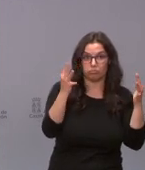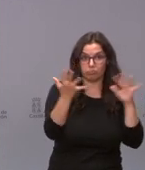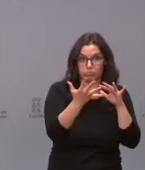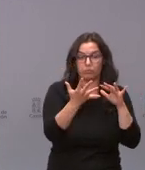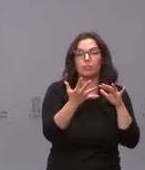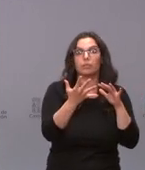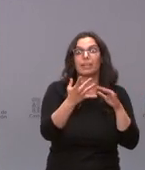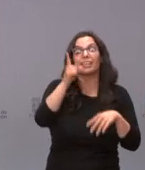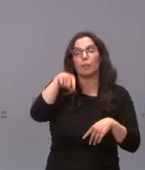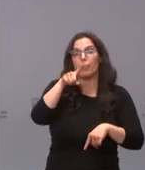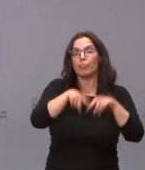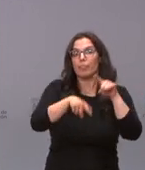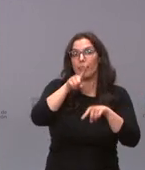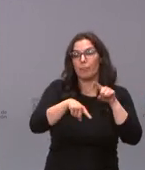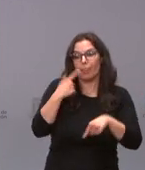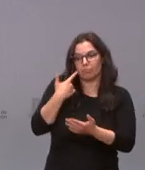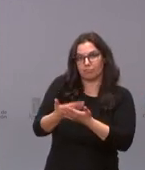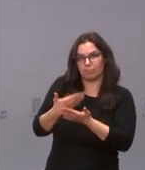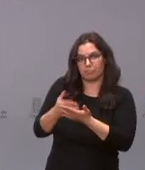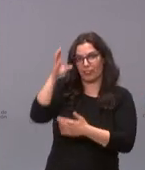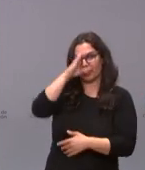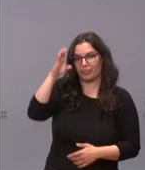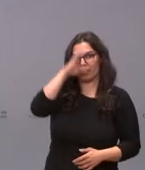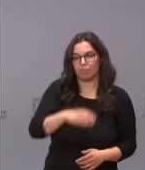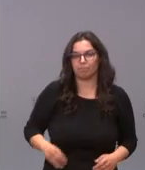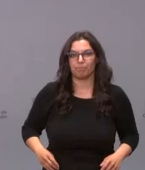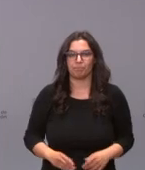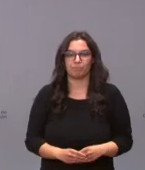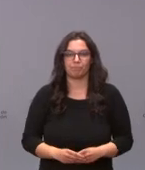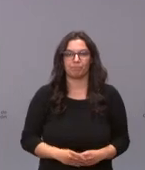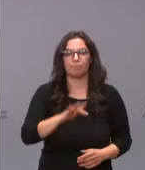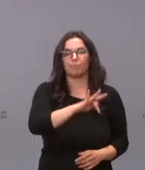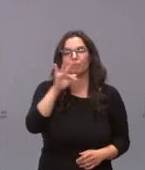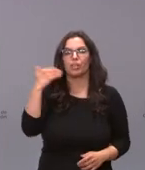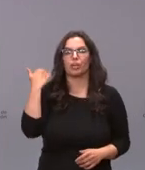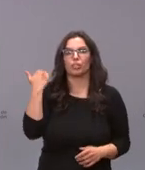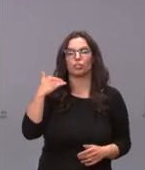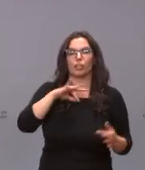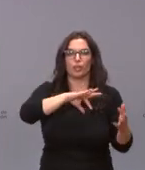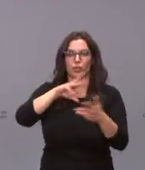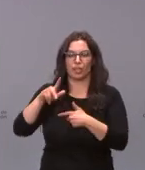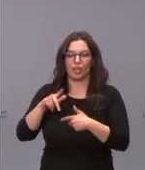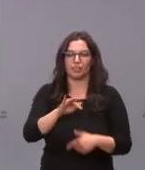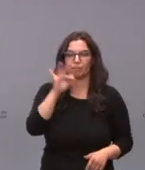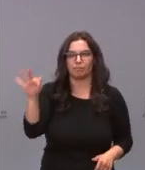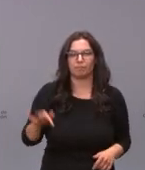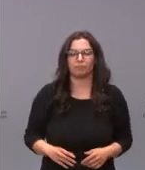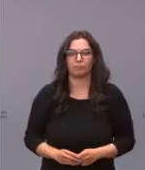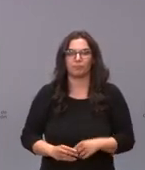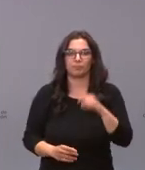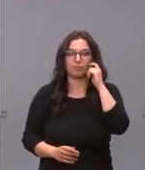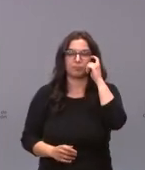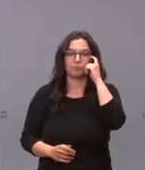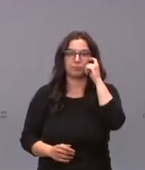resultados y también de las evidencias publicadas en soria noticias tenemos esta mañana sergio garcía sergio